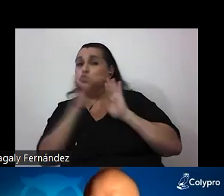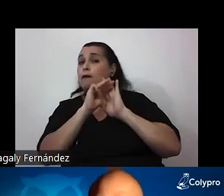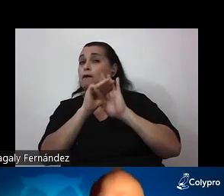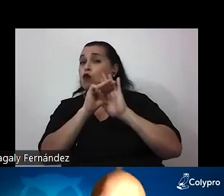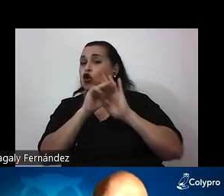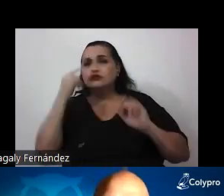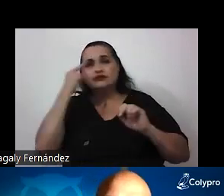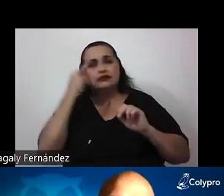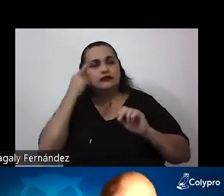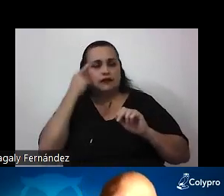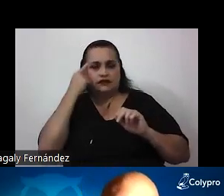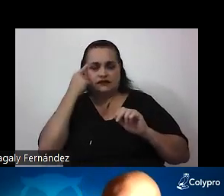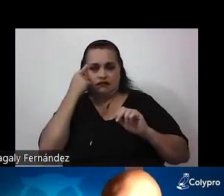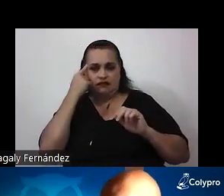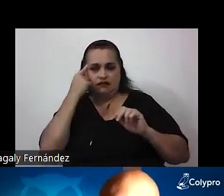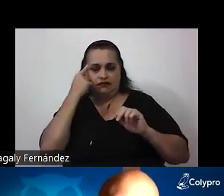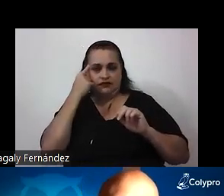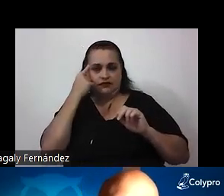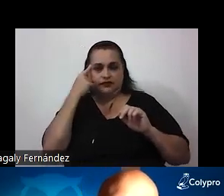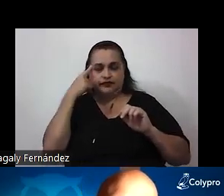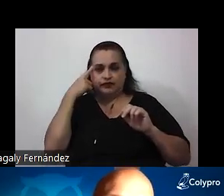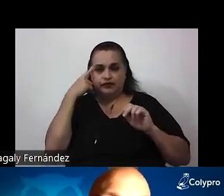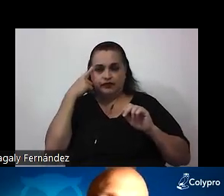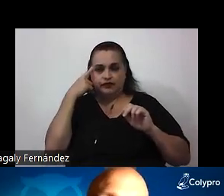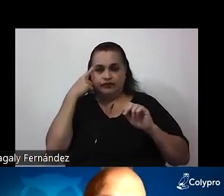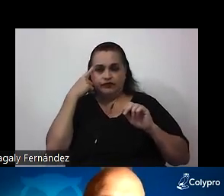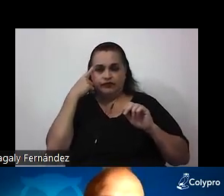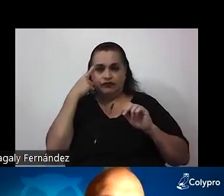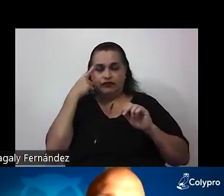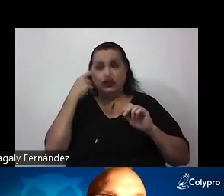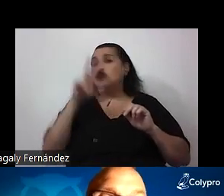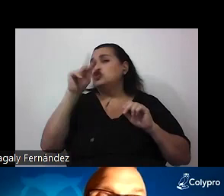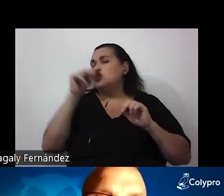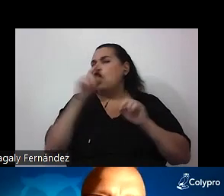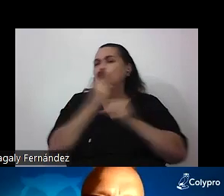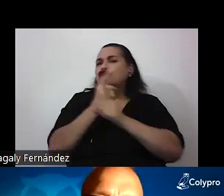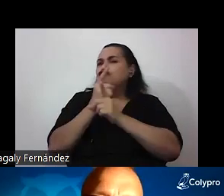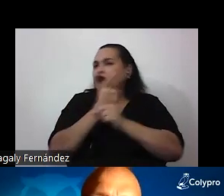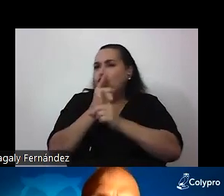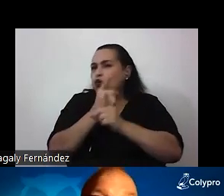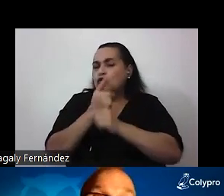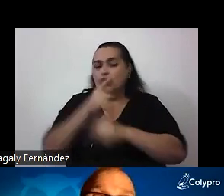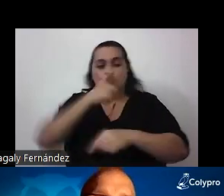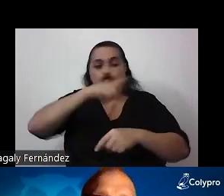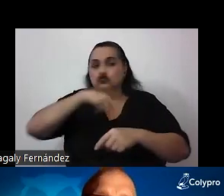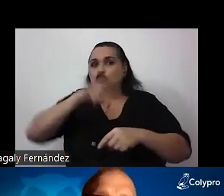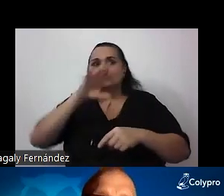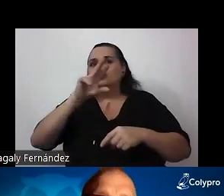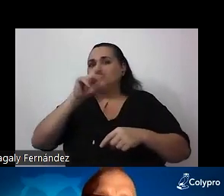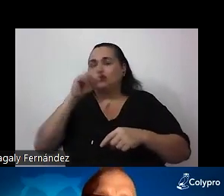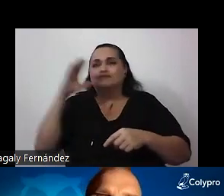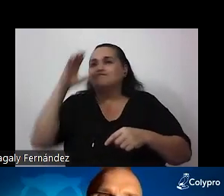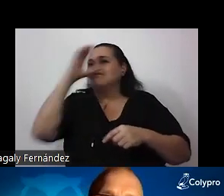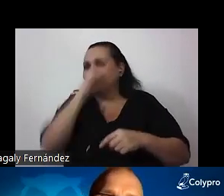no regulamos, de los cuales no somos conscientes, pero que sesgan y